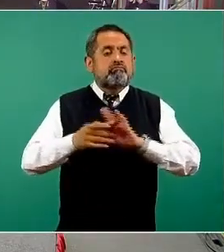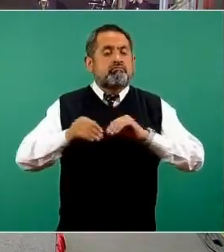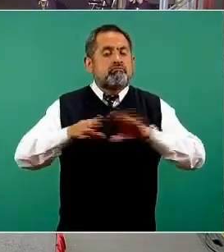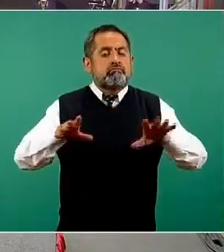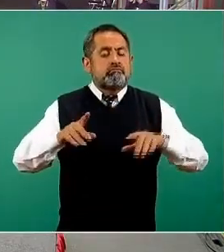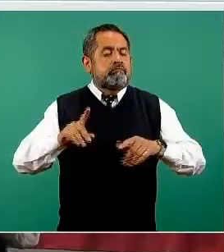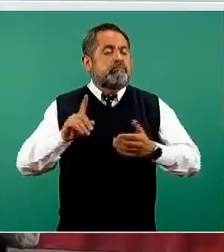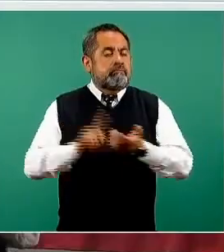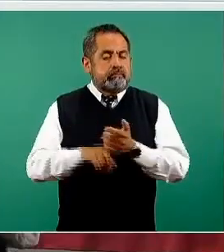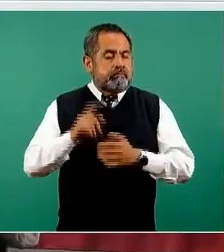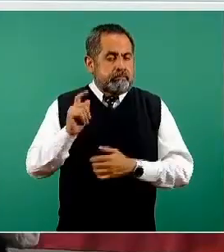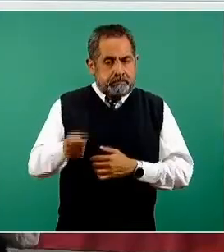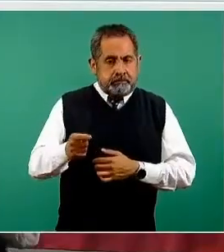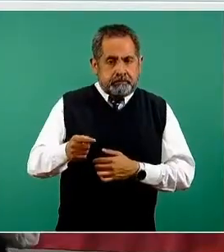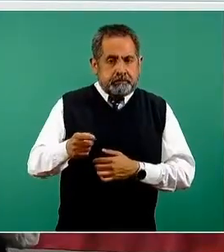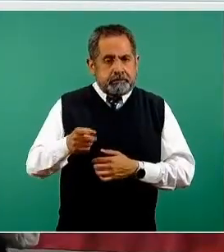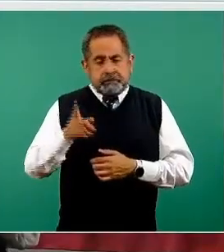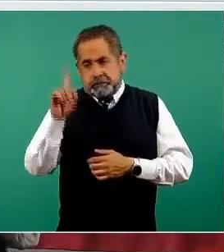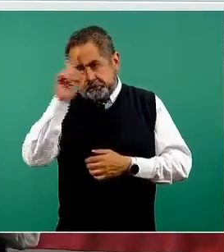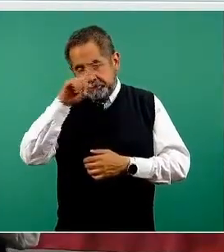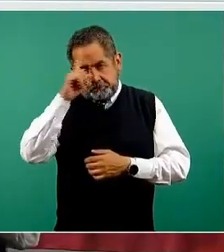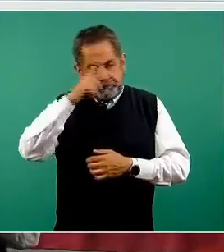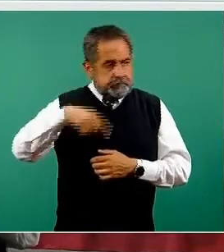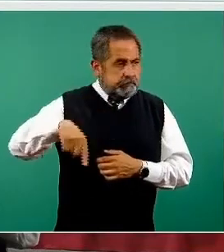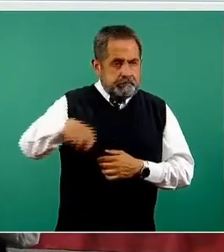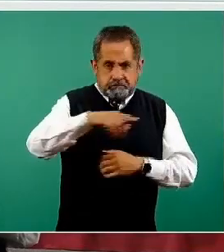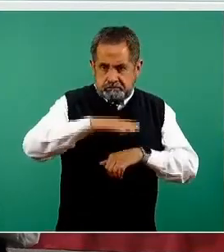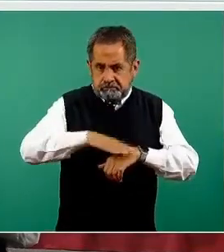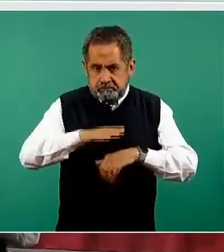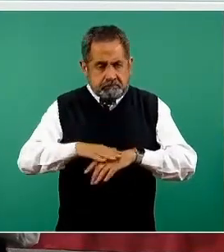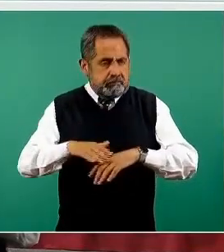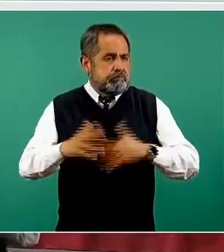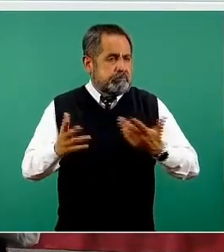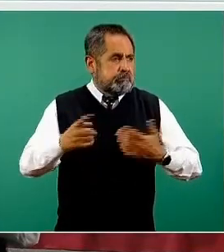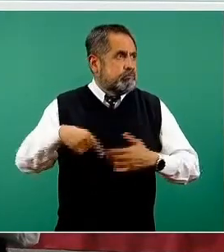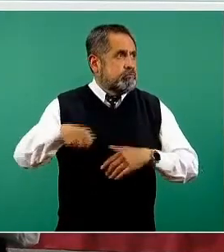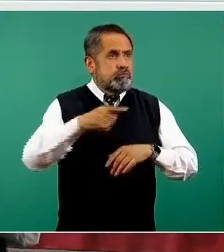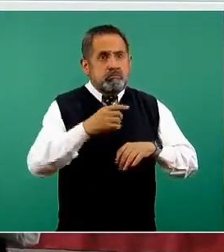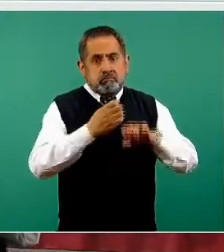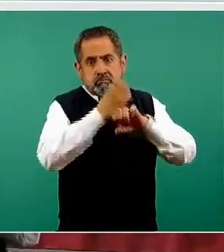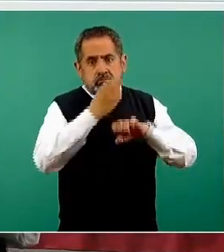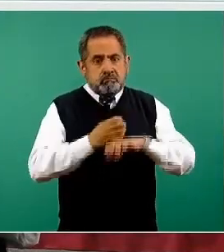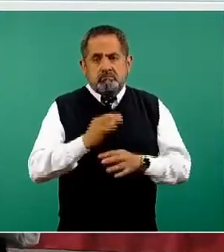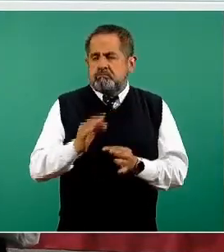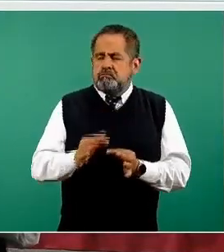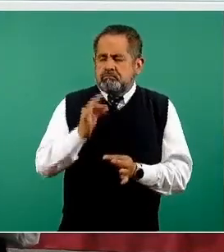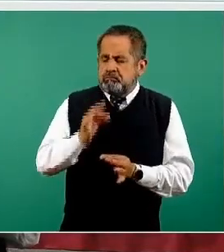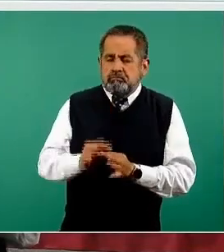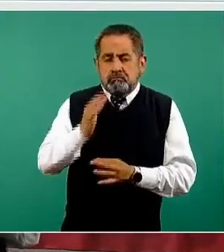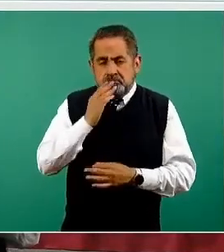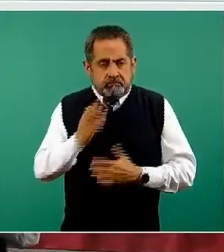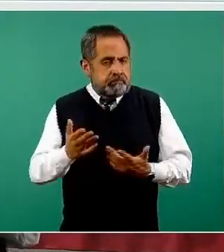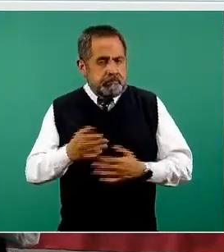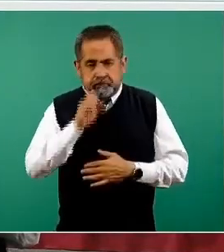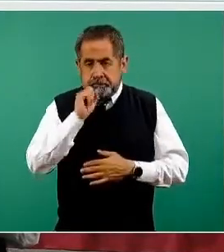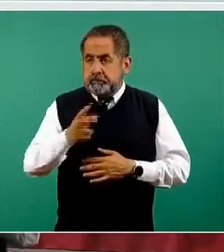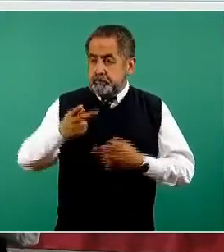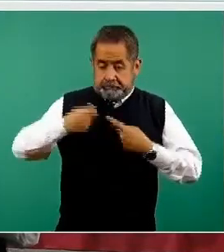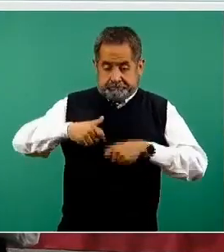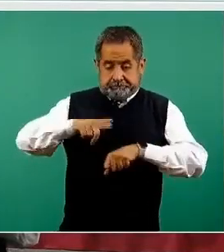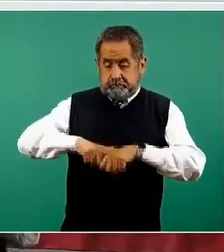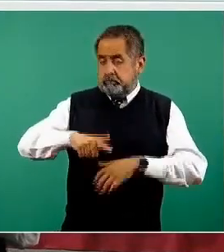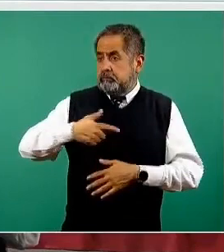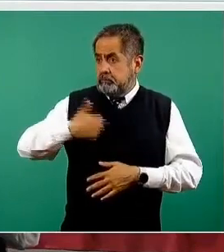momento pone en práctica las recomendaciones que dan estas autoridades, pero también pone en práctica de manera personal y por lo tanto de manera